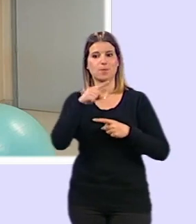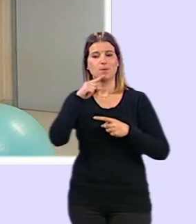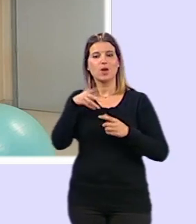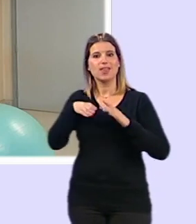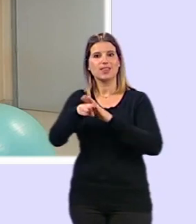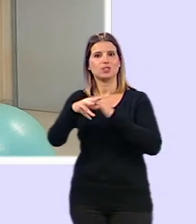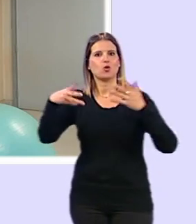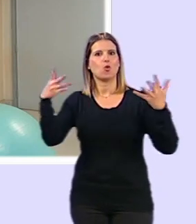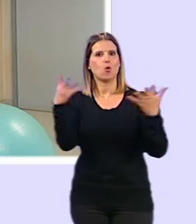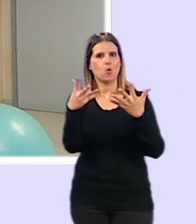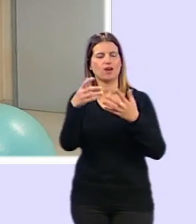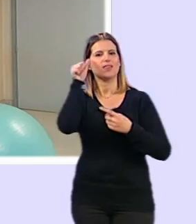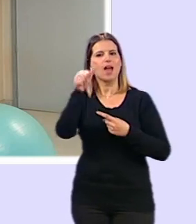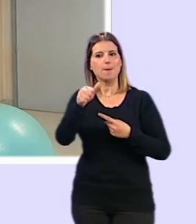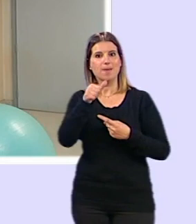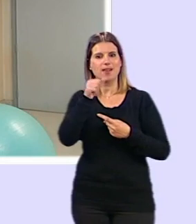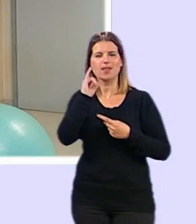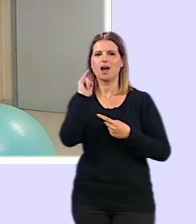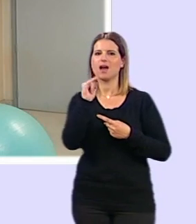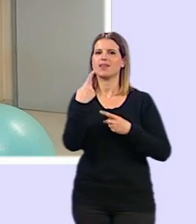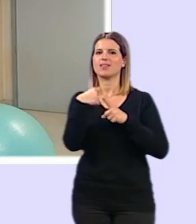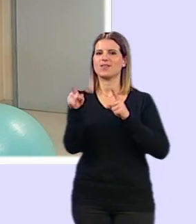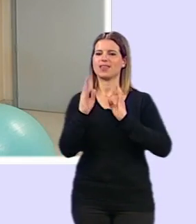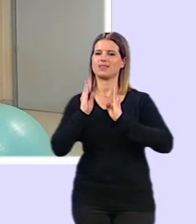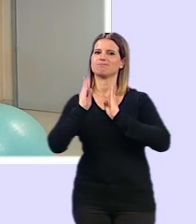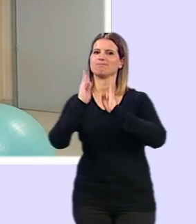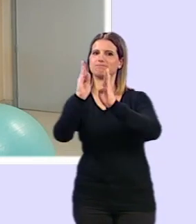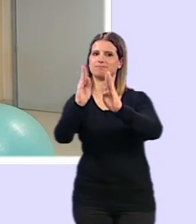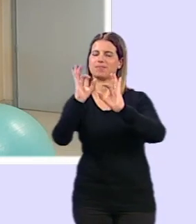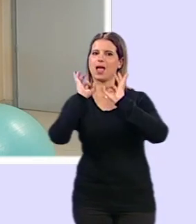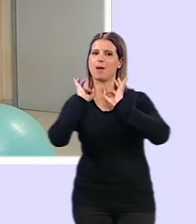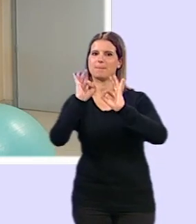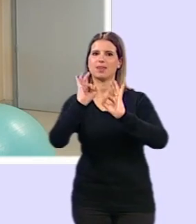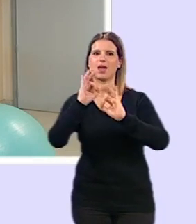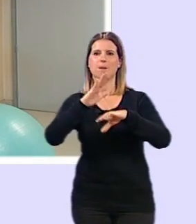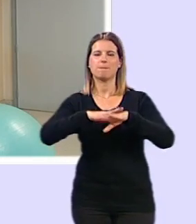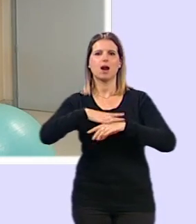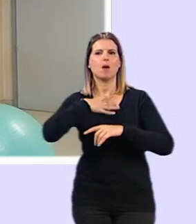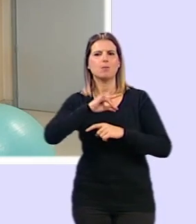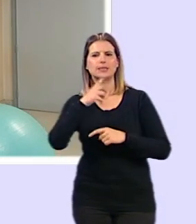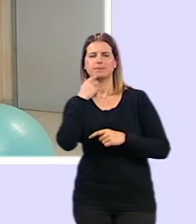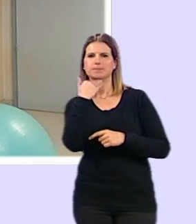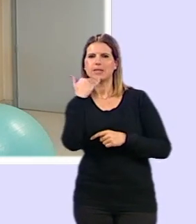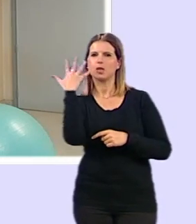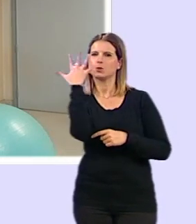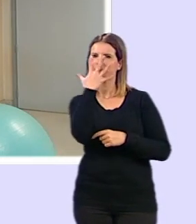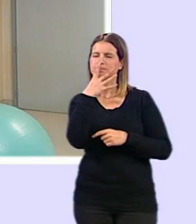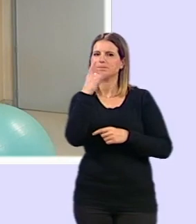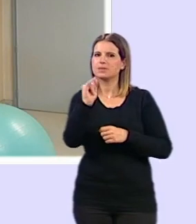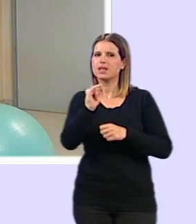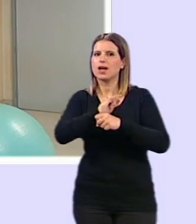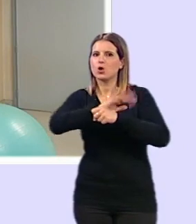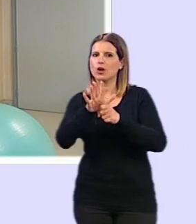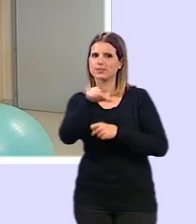obstetricia tenemos también diferenciado un circuito para una posible gestante sospechosa de COVID para